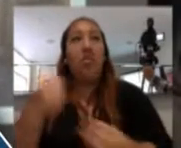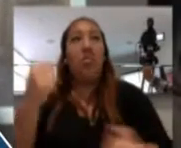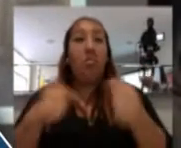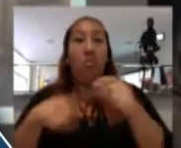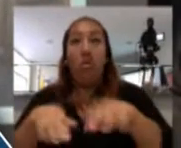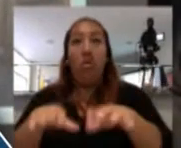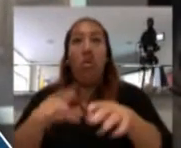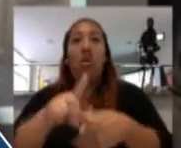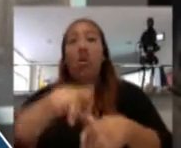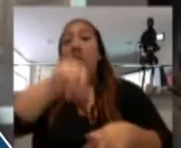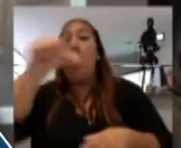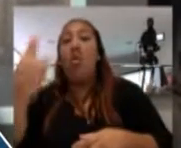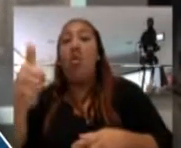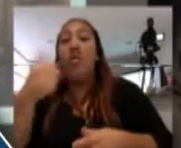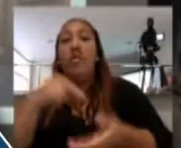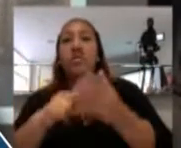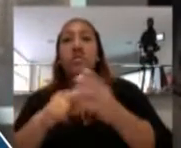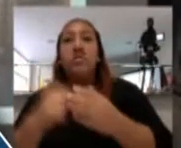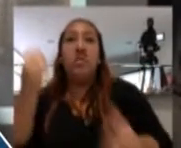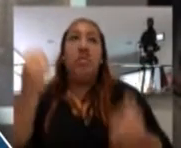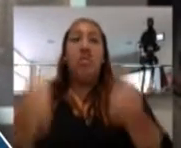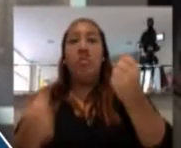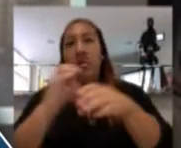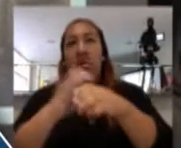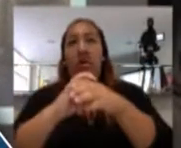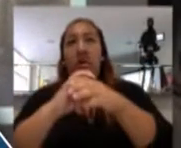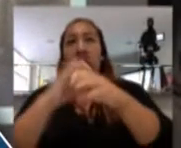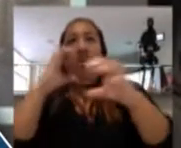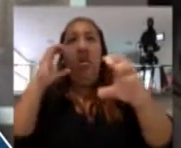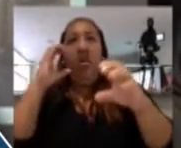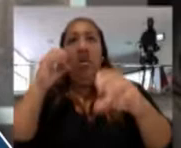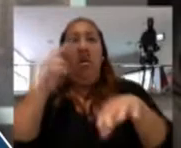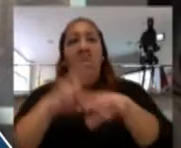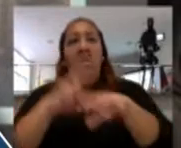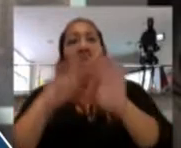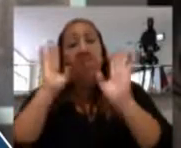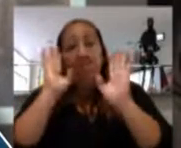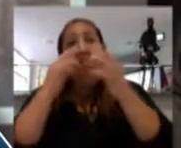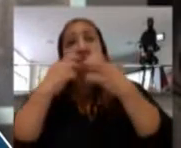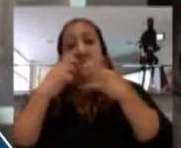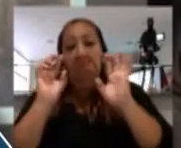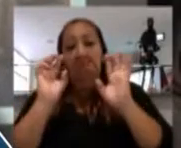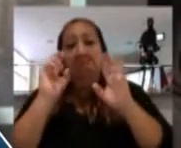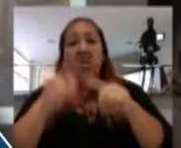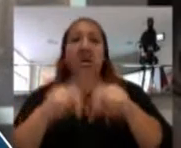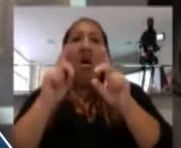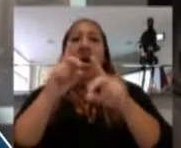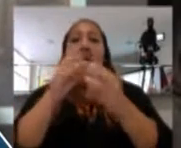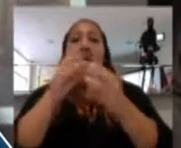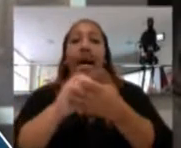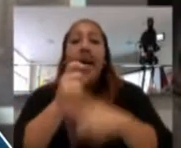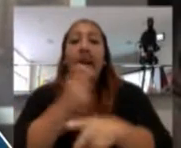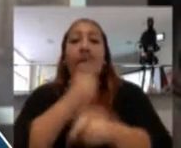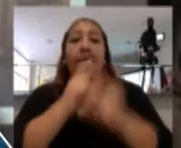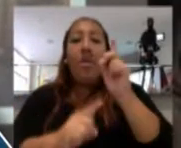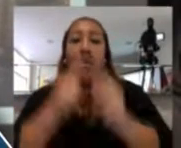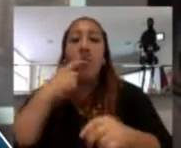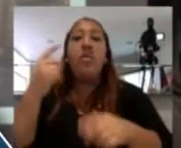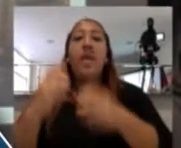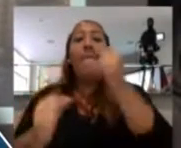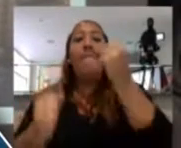Y después vienen lo que son movilidades de naturaleza pública y en última ratio la movilidad